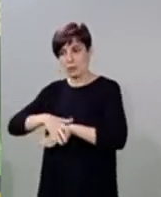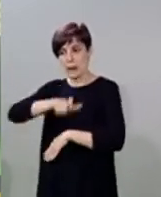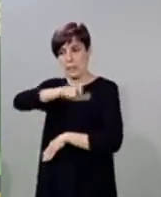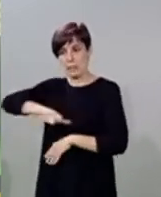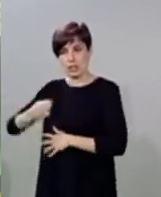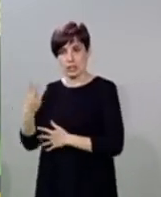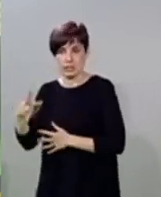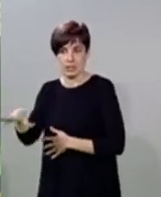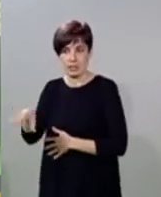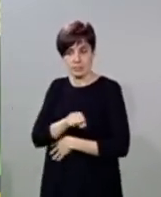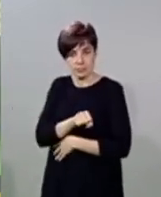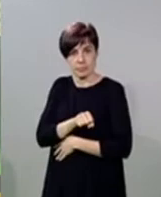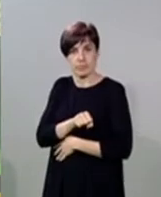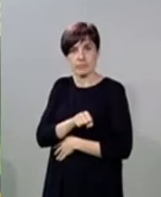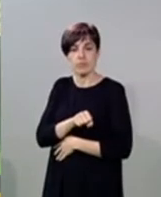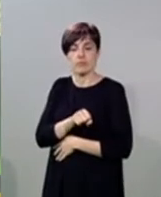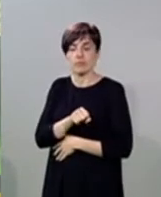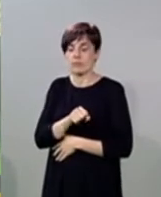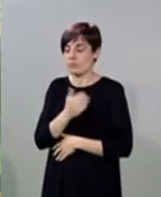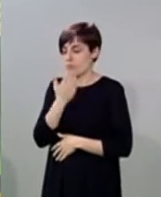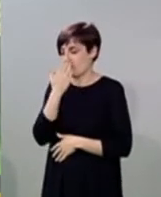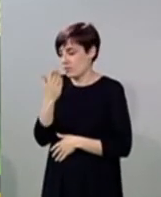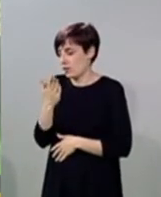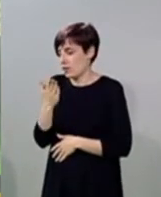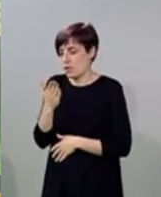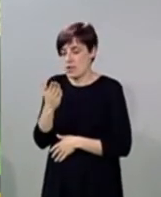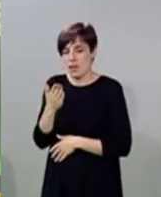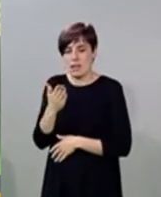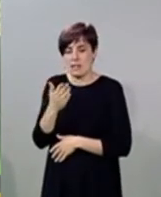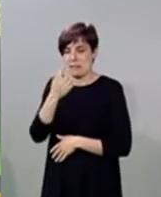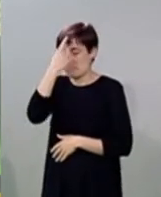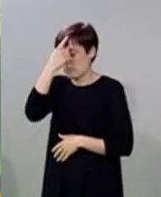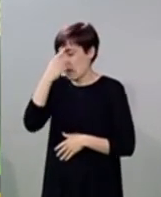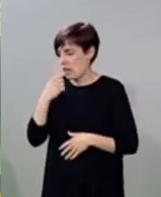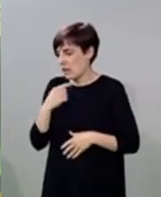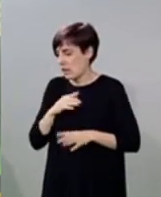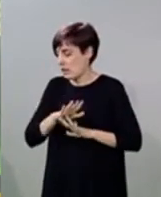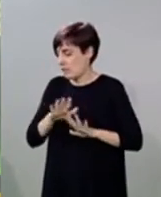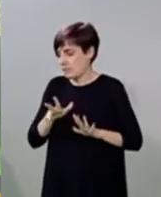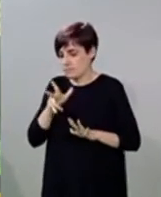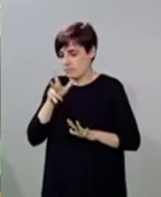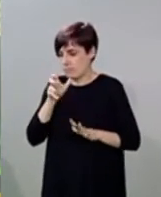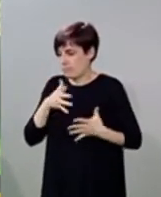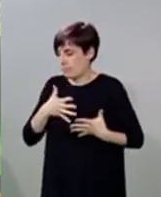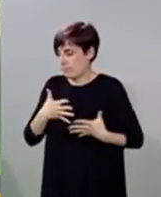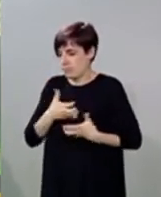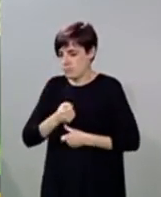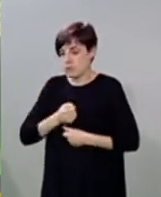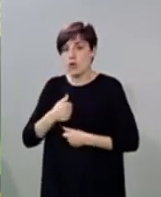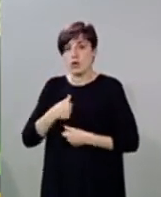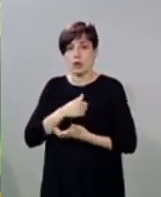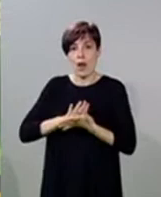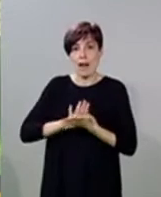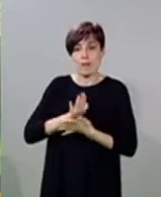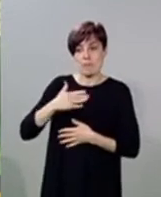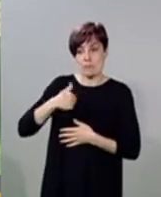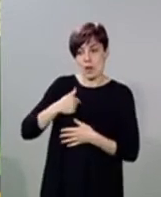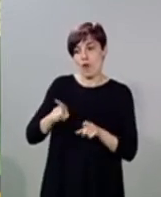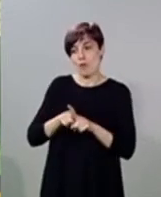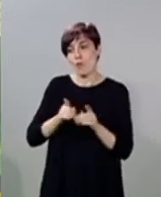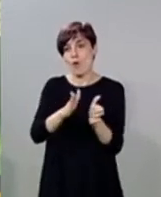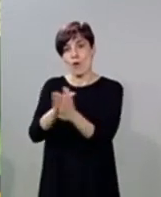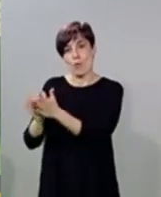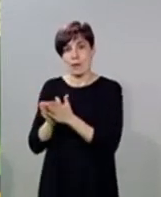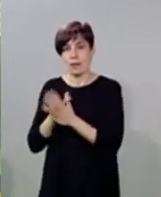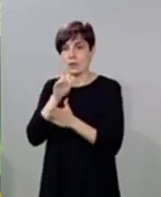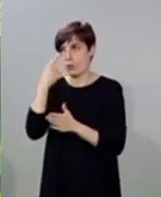Y es de verdad desoladora. Es algo que yo creo que... Hablo en mi nombre y en el de todos los compañeros que nos va